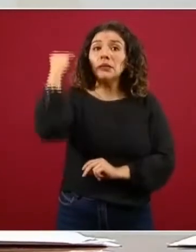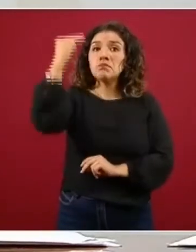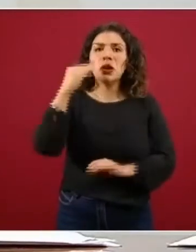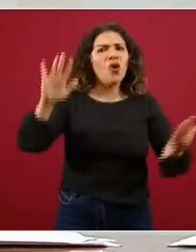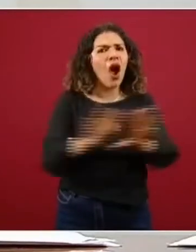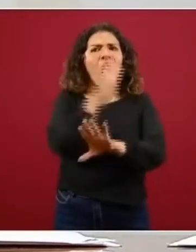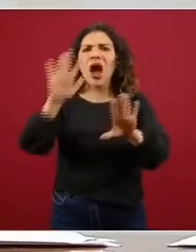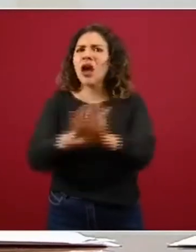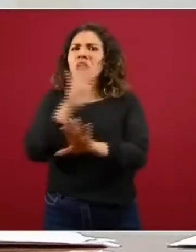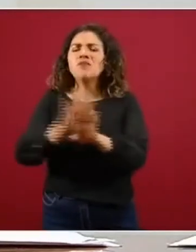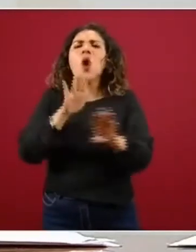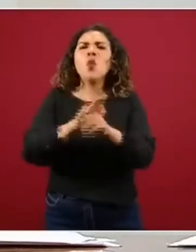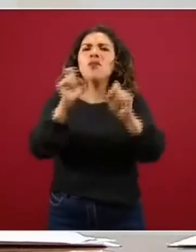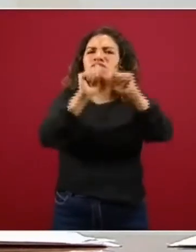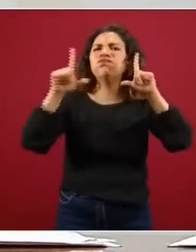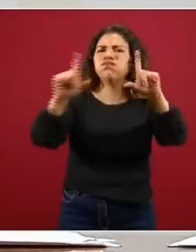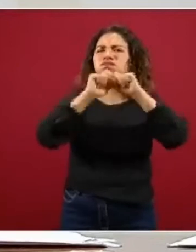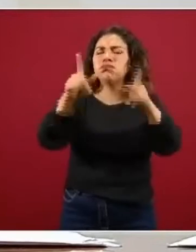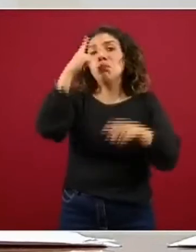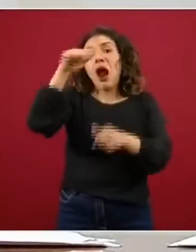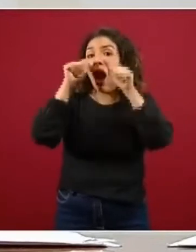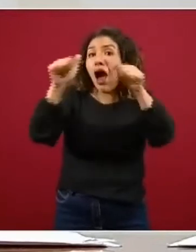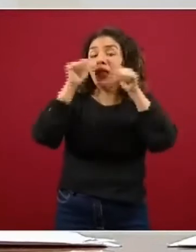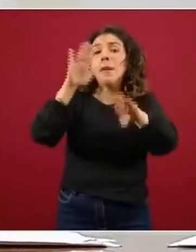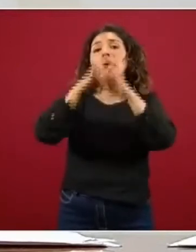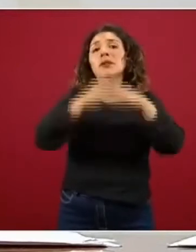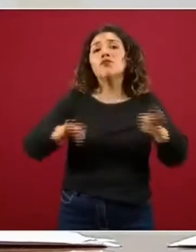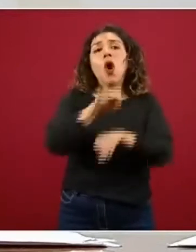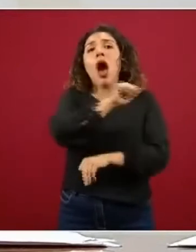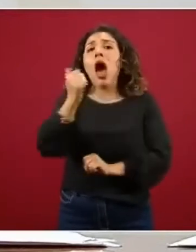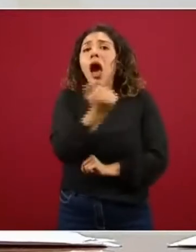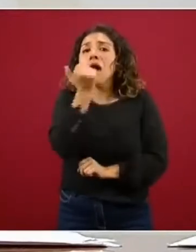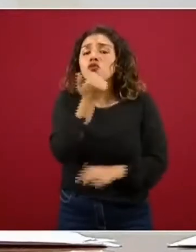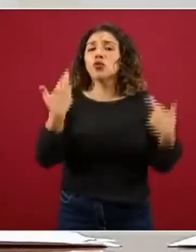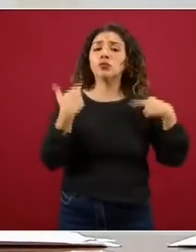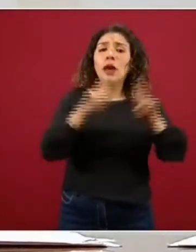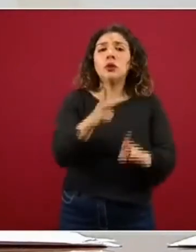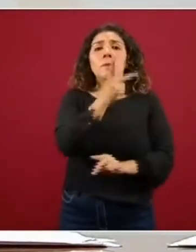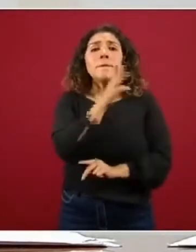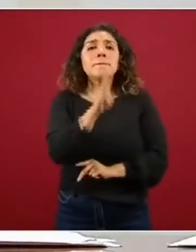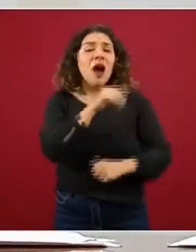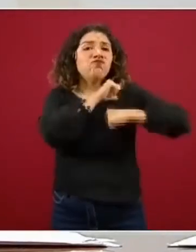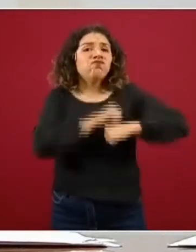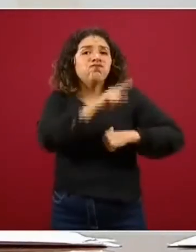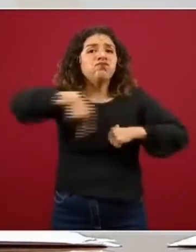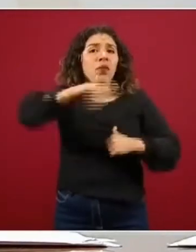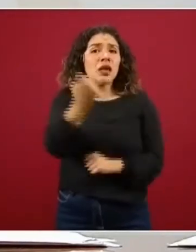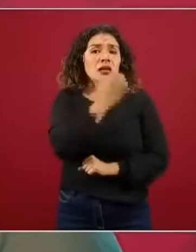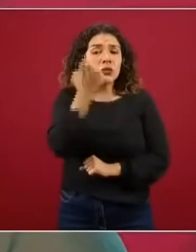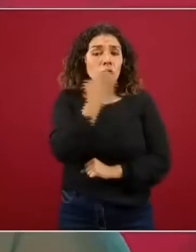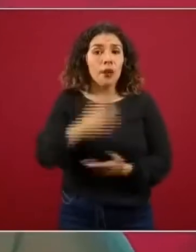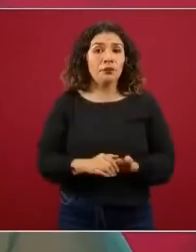la programación en aras de atender una necesidad imperante de los estudiantes, maestros, padres de familia y autoridades educativas.